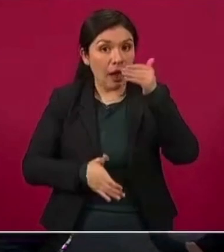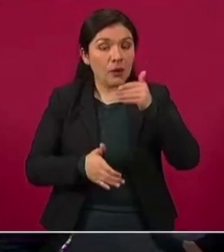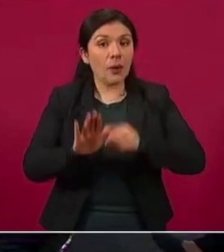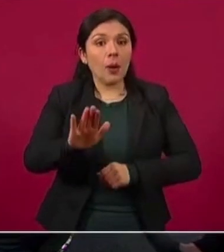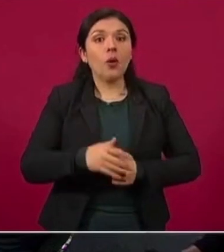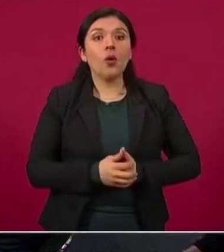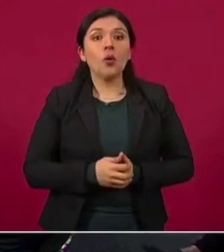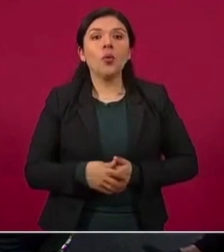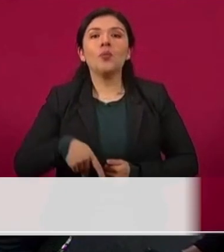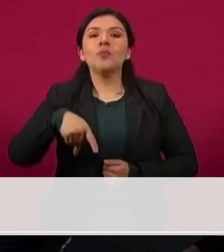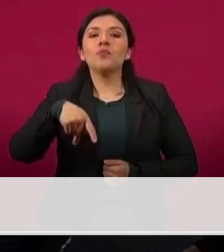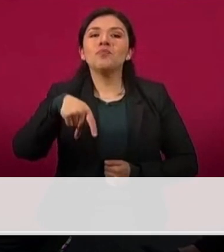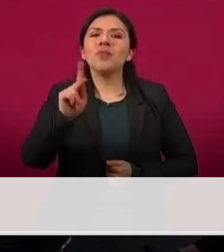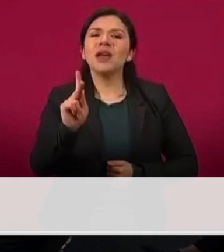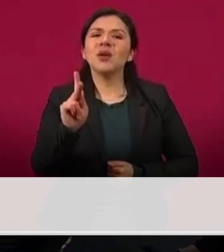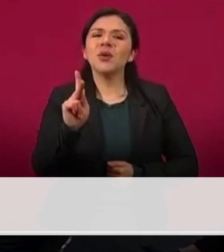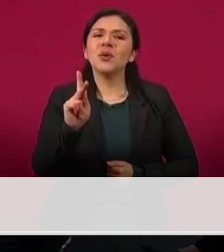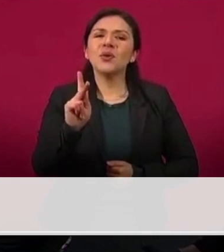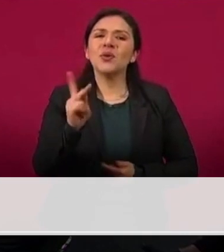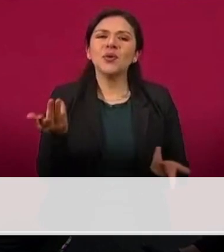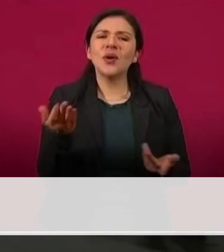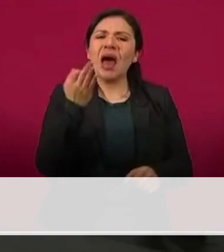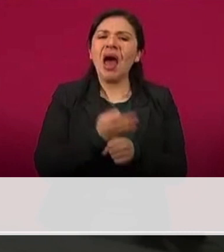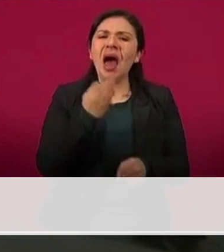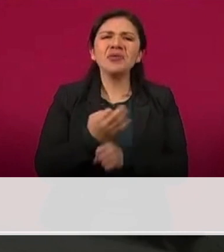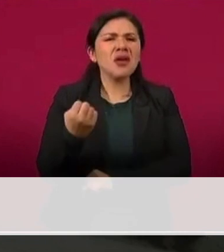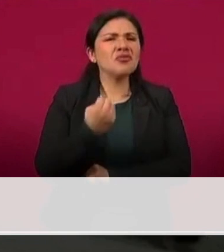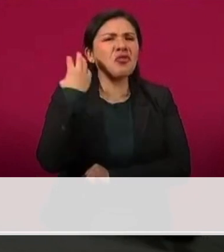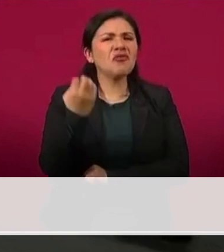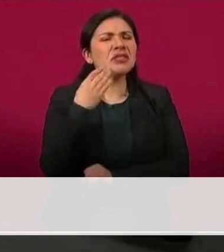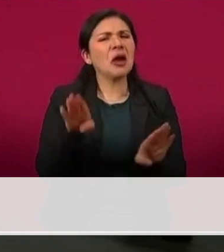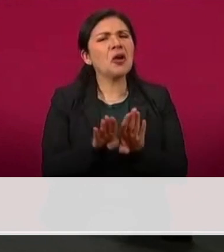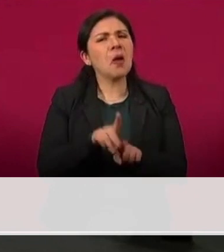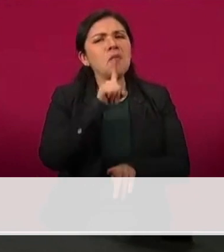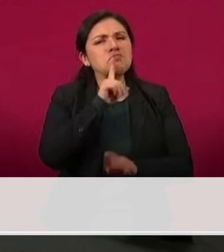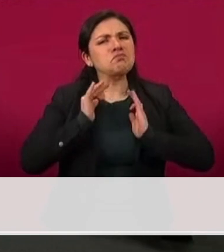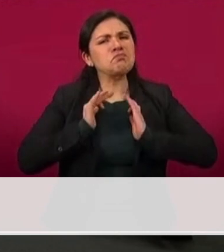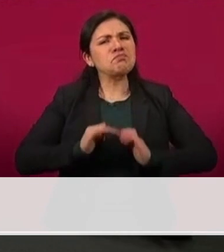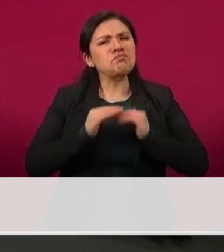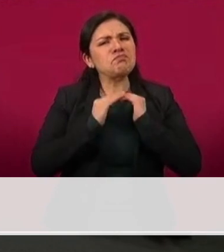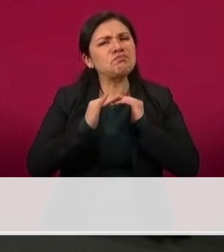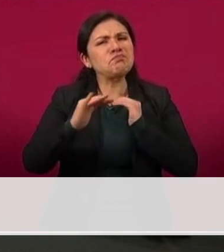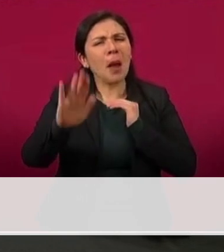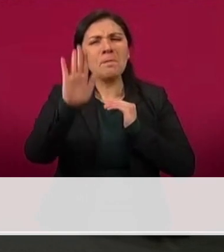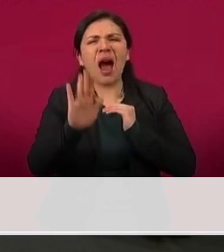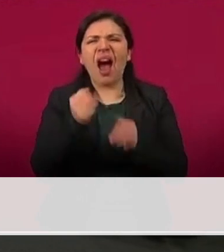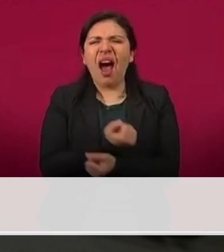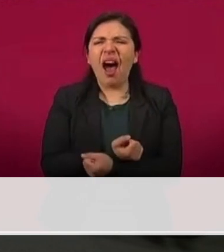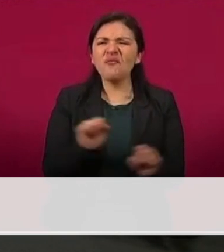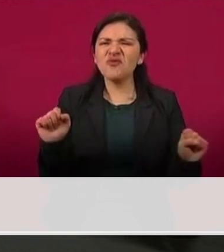Está muy plana esta conferencia, aburrida.